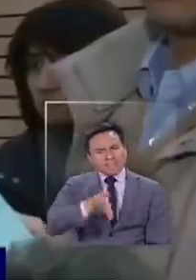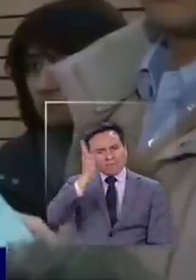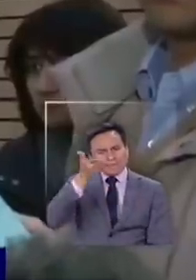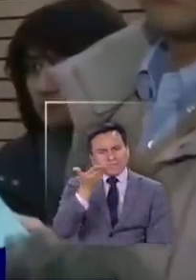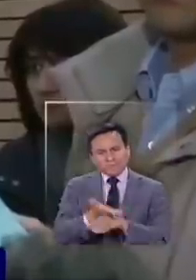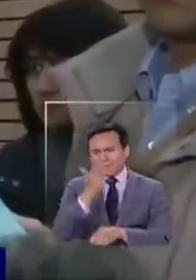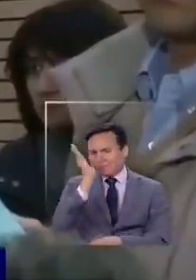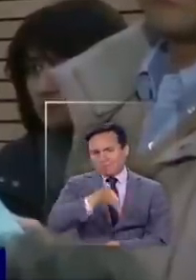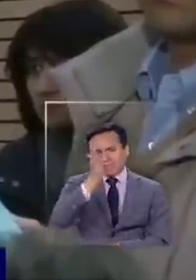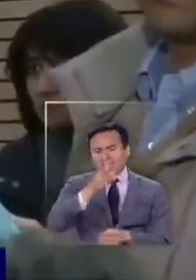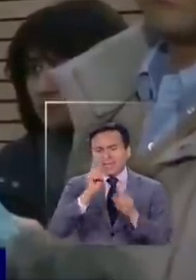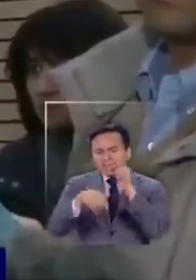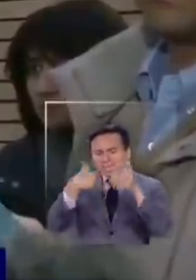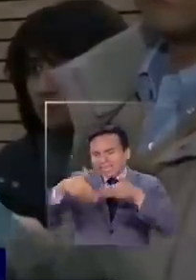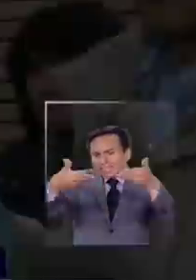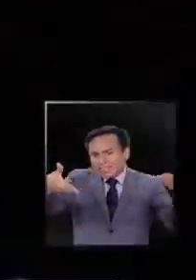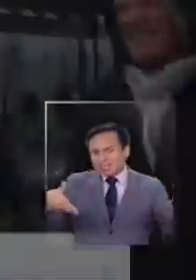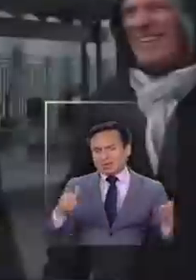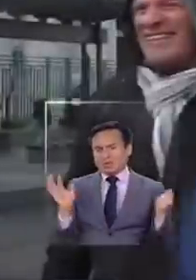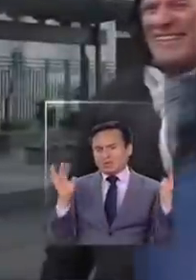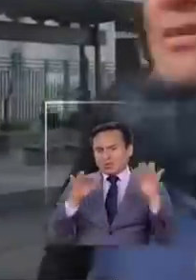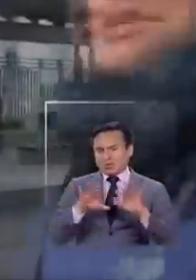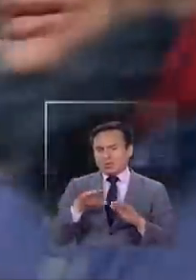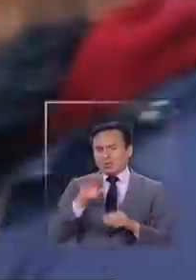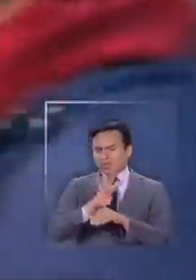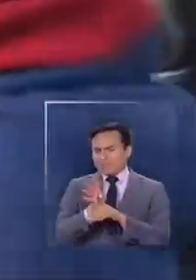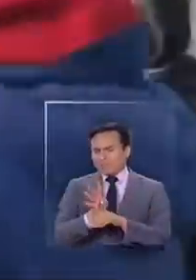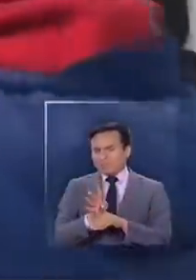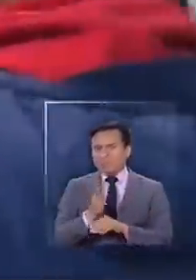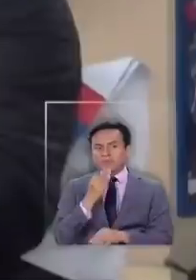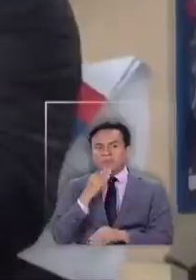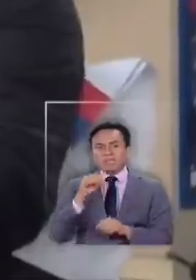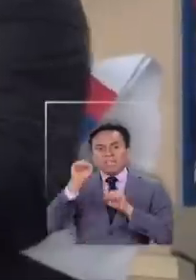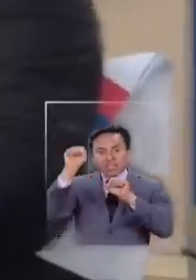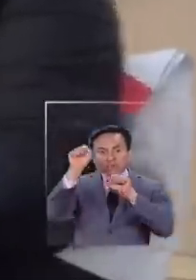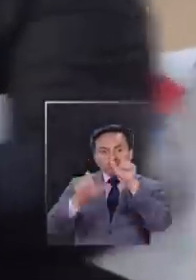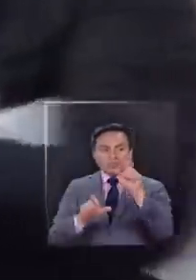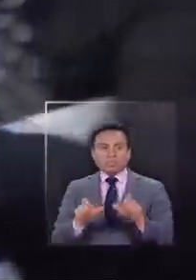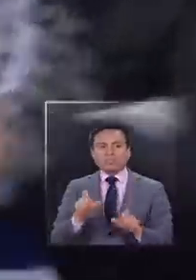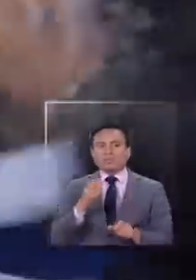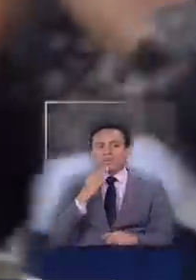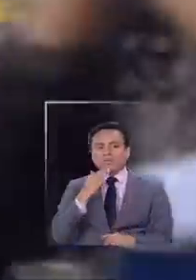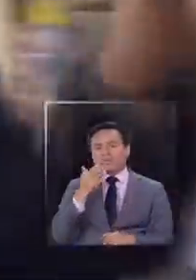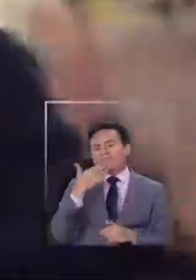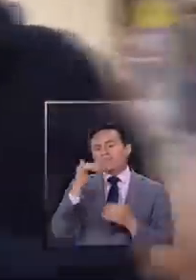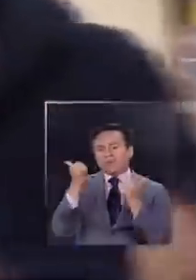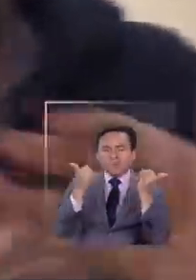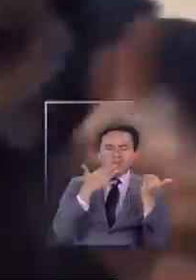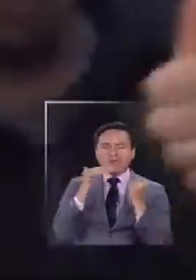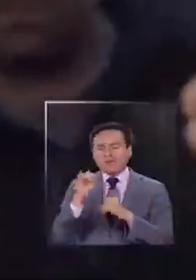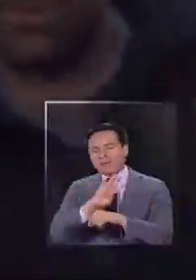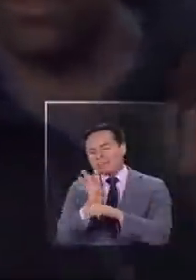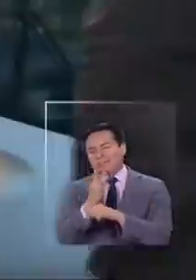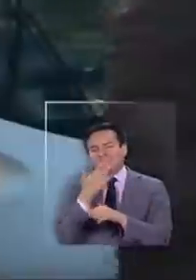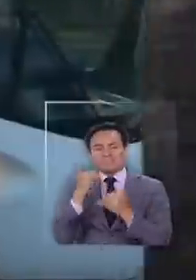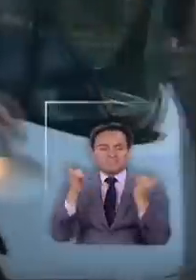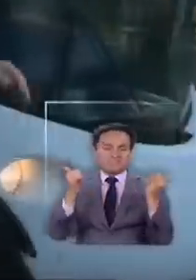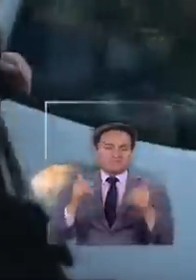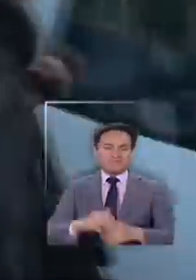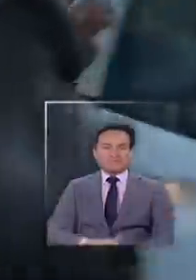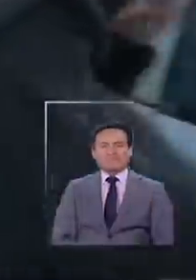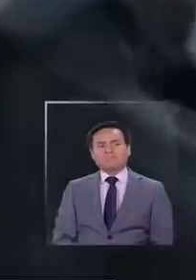del compromiso por el riesgo de propagación del coronavirus y por otro lado los hinchas peligrosamente bromeaban con el COVID-19